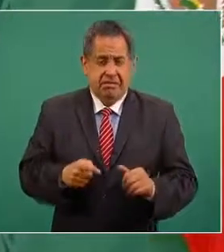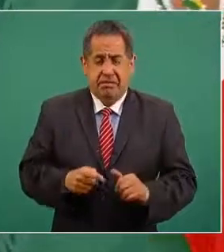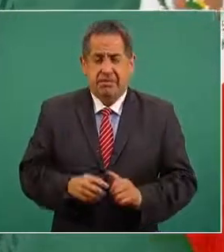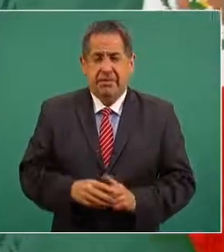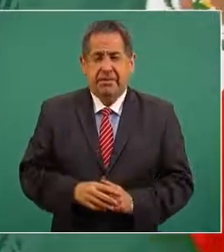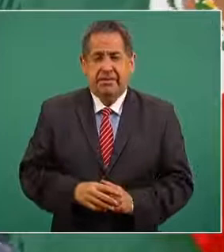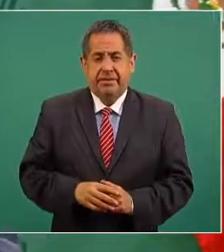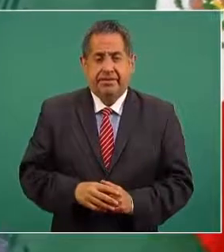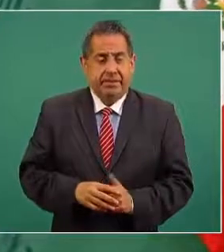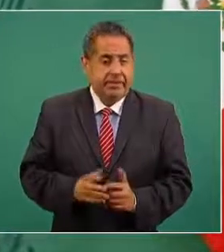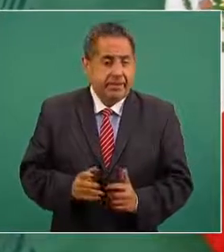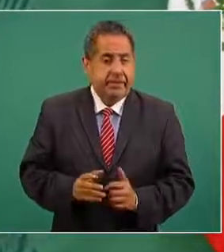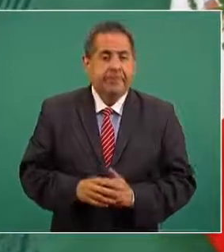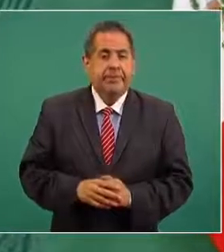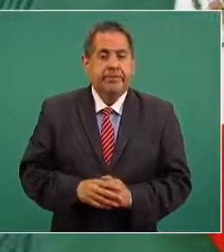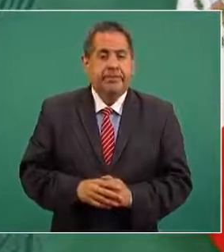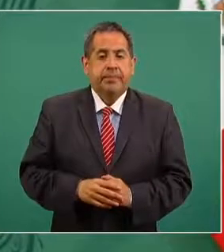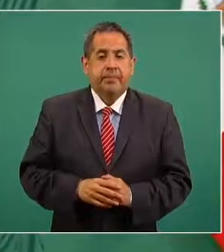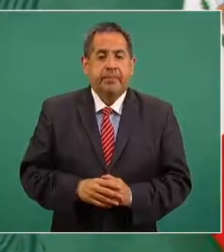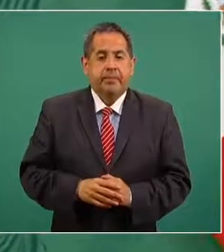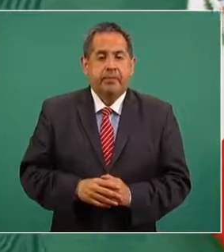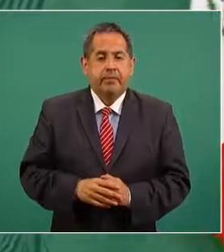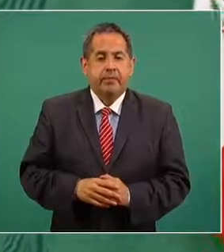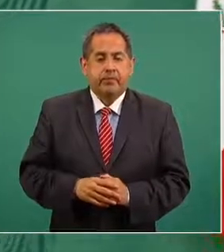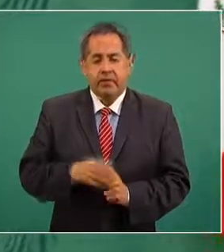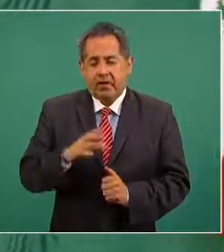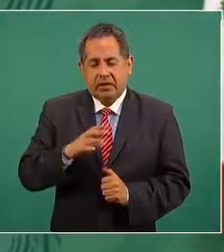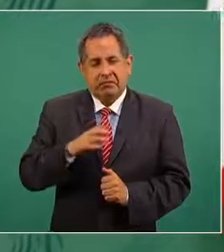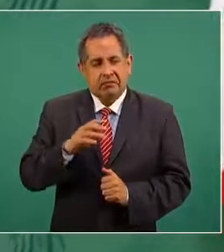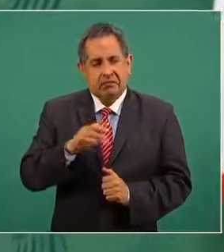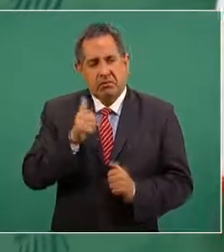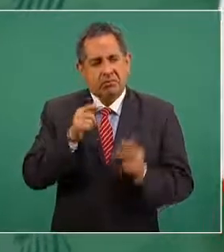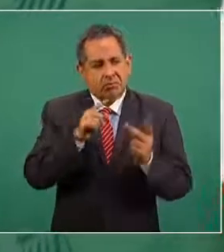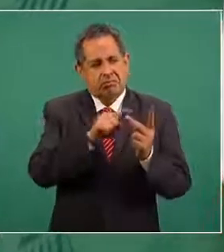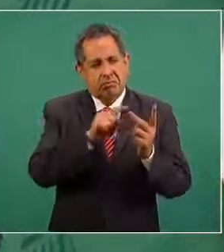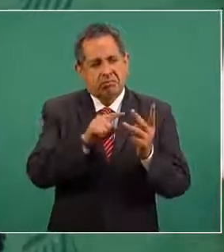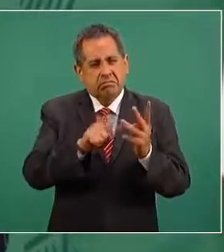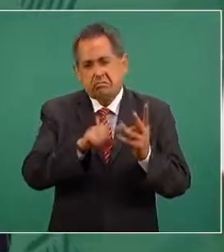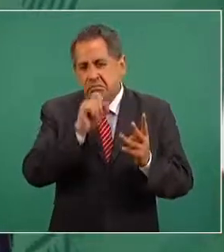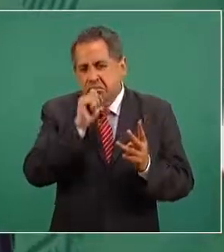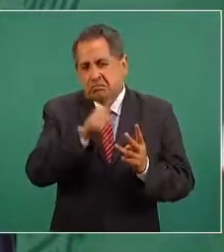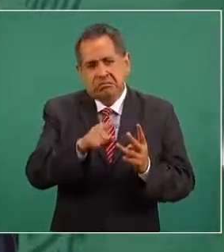y otras agencias